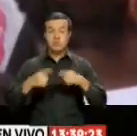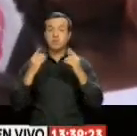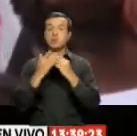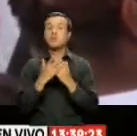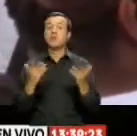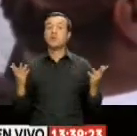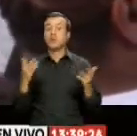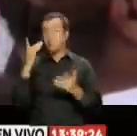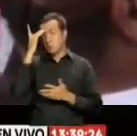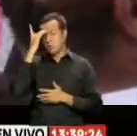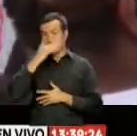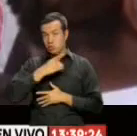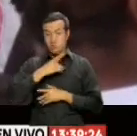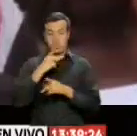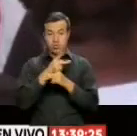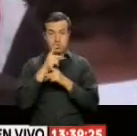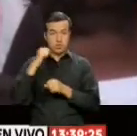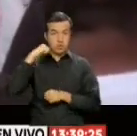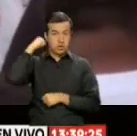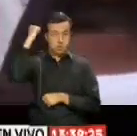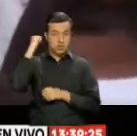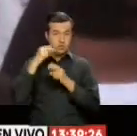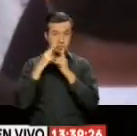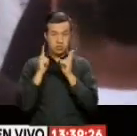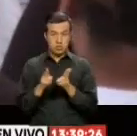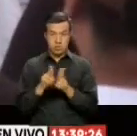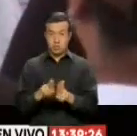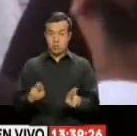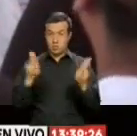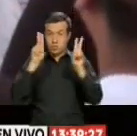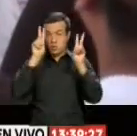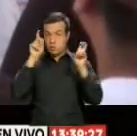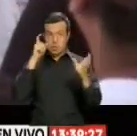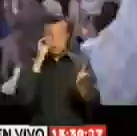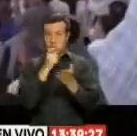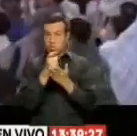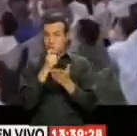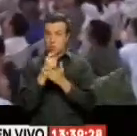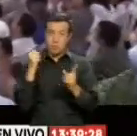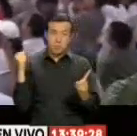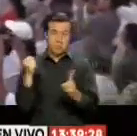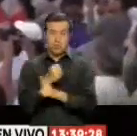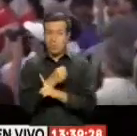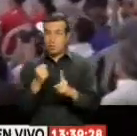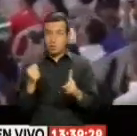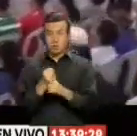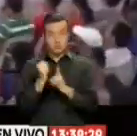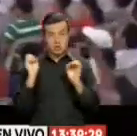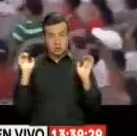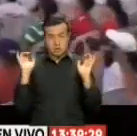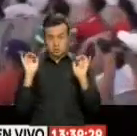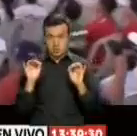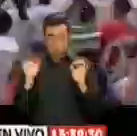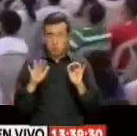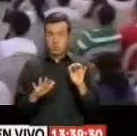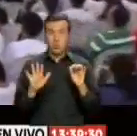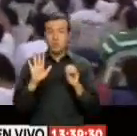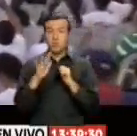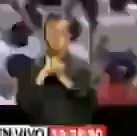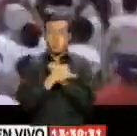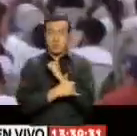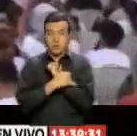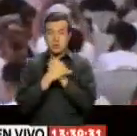momento La resolución Del Consejo De los Derechos Humanos De la ONU Contra la represión Violenta De las protestas Que se producen En el país